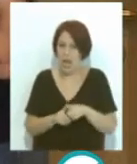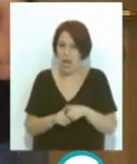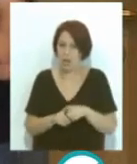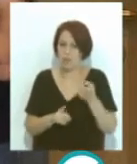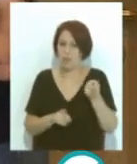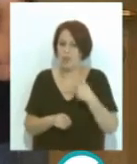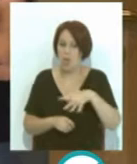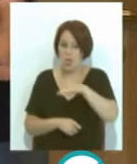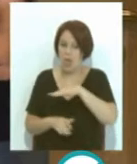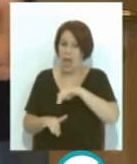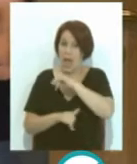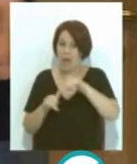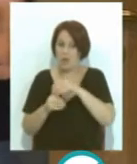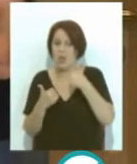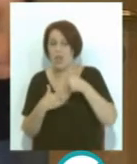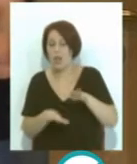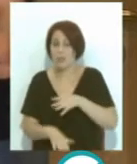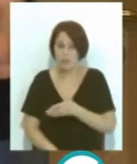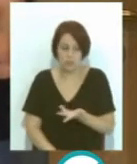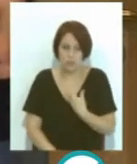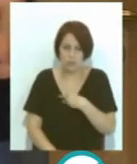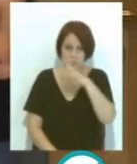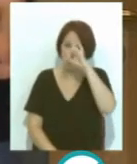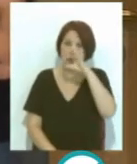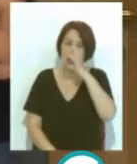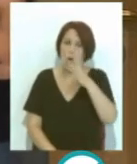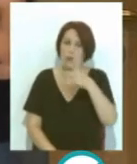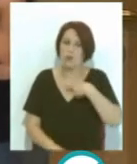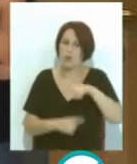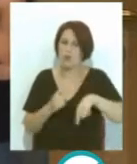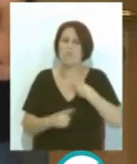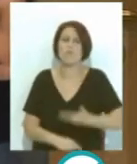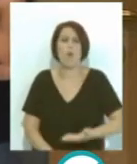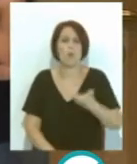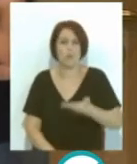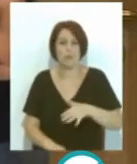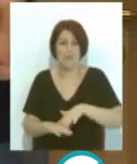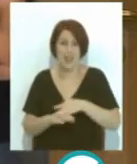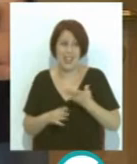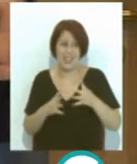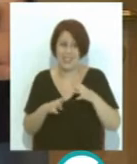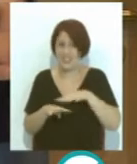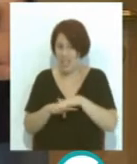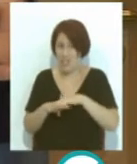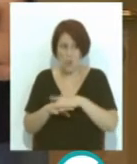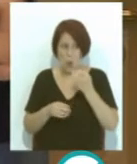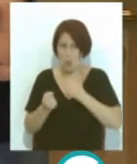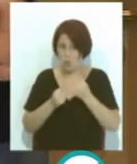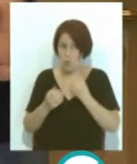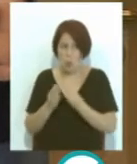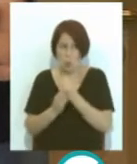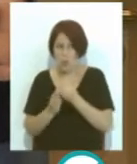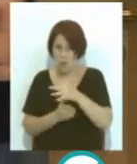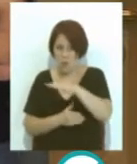salga del perímetro de Airbus, dado que eso tendría notables consecuencias para todo el tejido económico y productivo